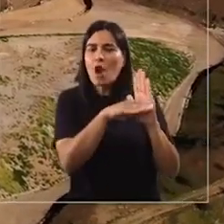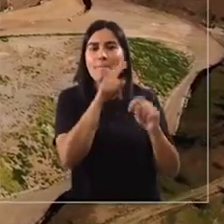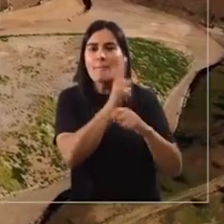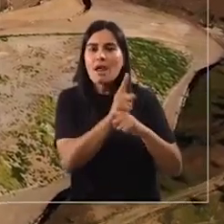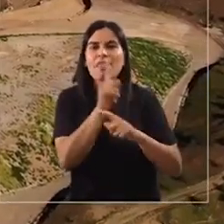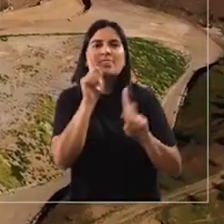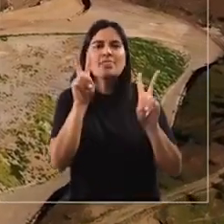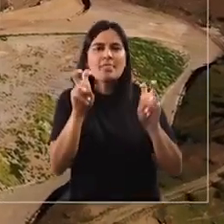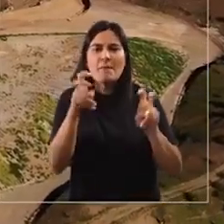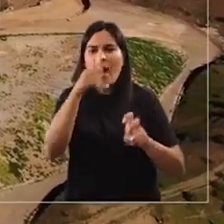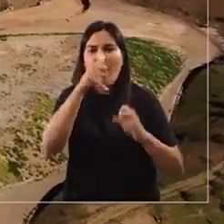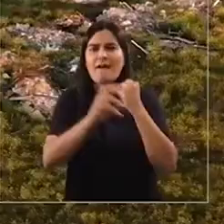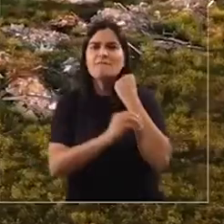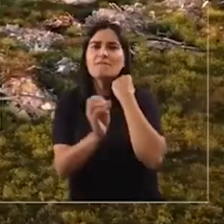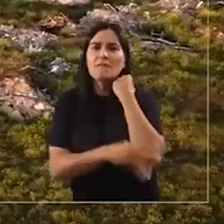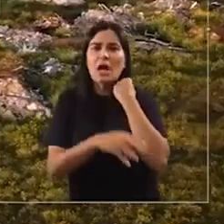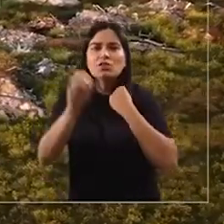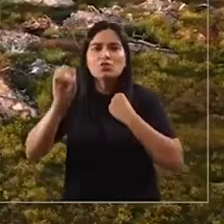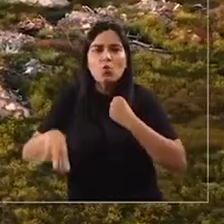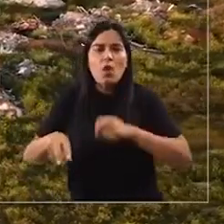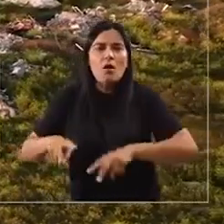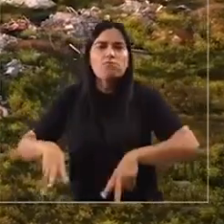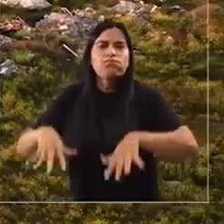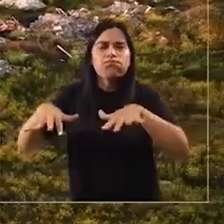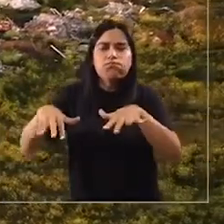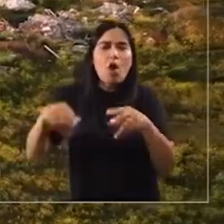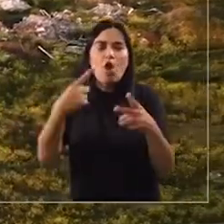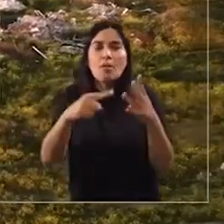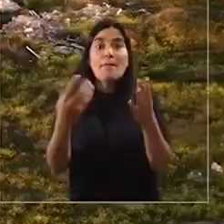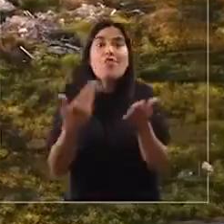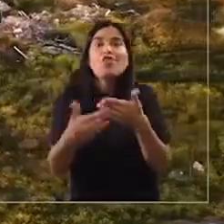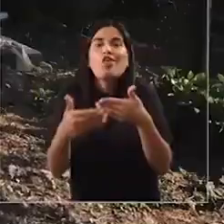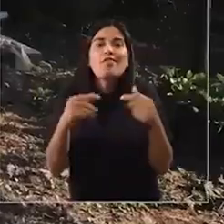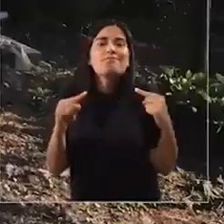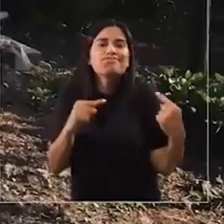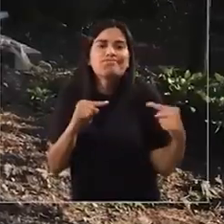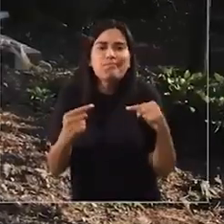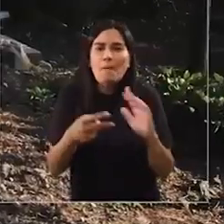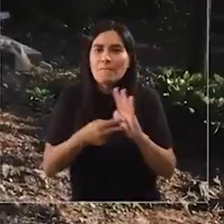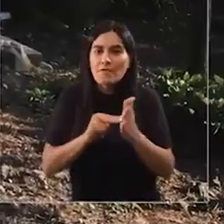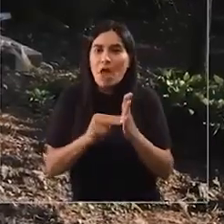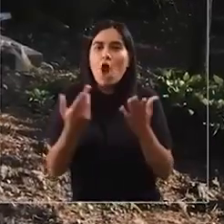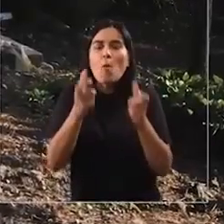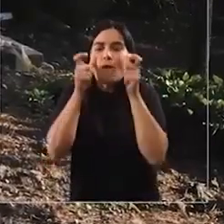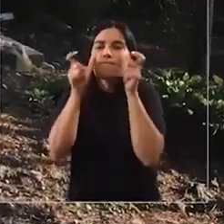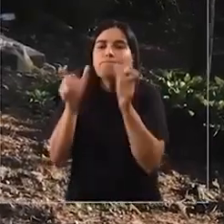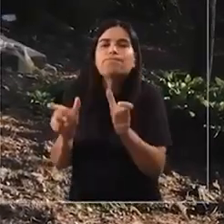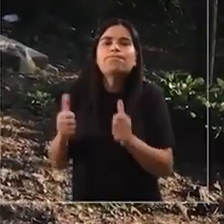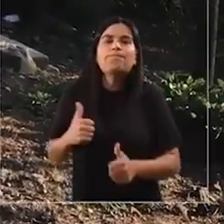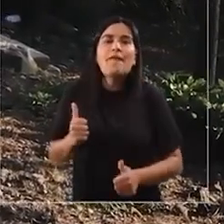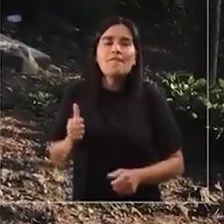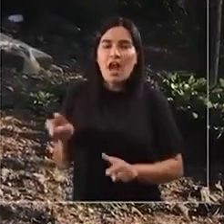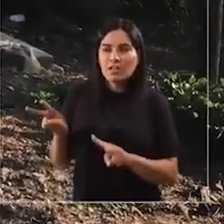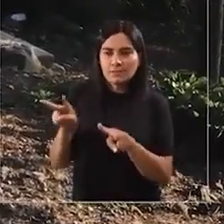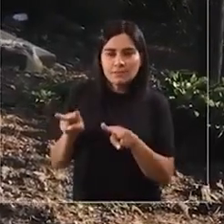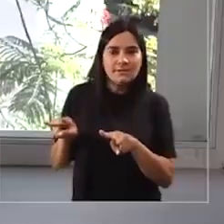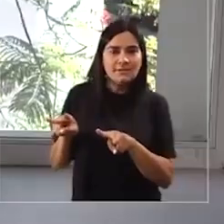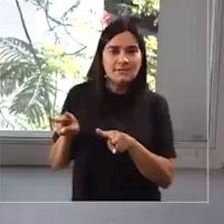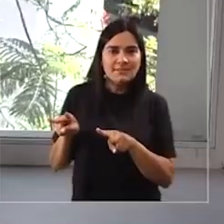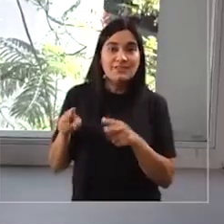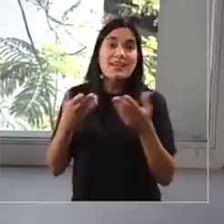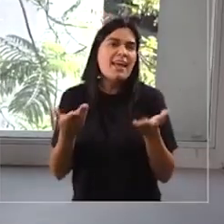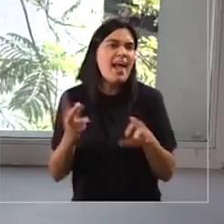de los mismos rellenos, existe la ordenanza de humedales, pero ¿dónde está el conflicto? ¿Cómo fiscalizamos eso?